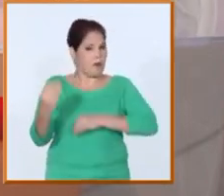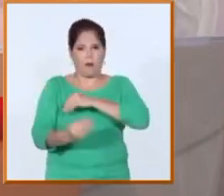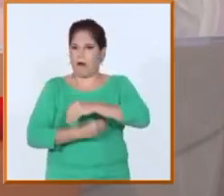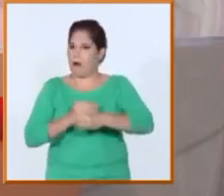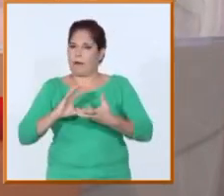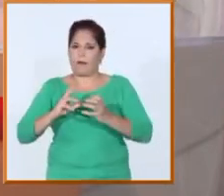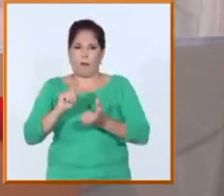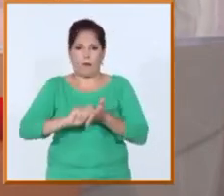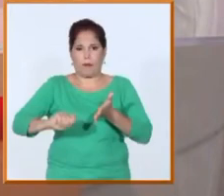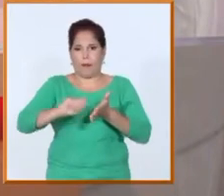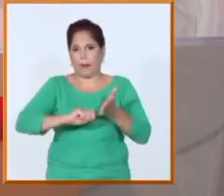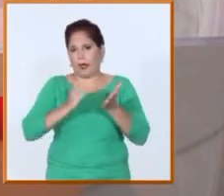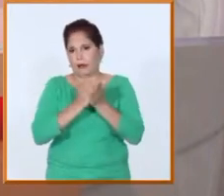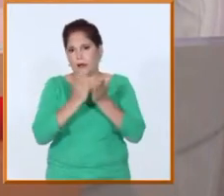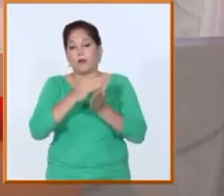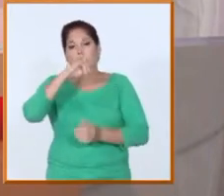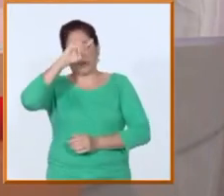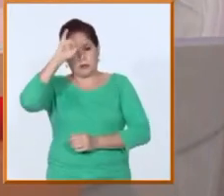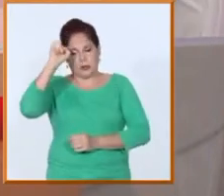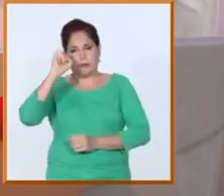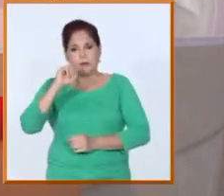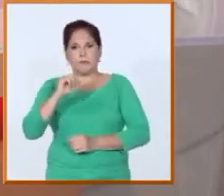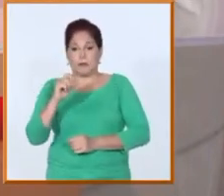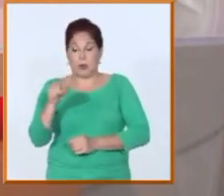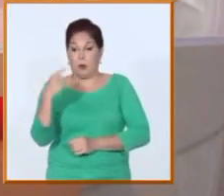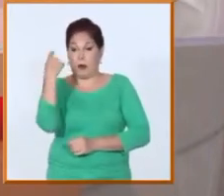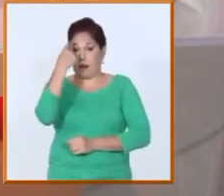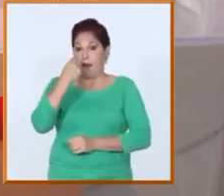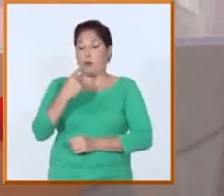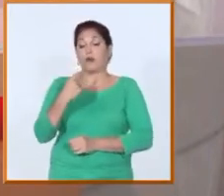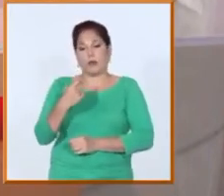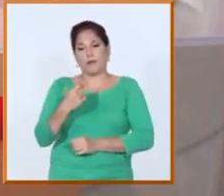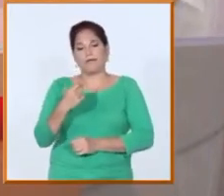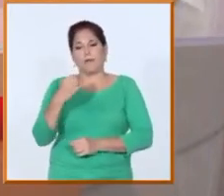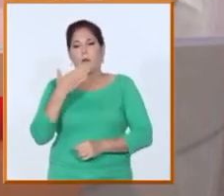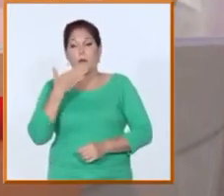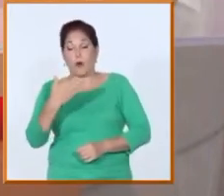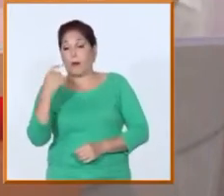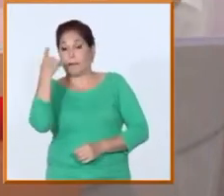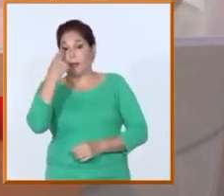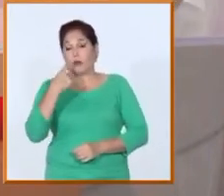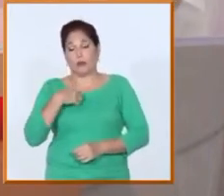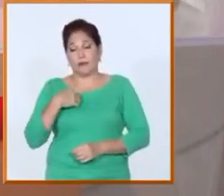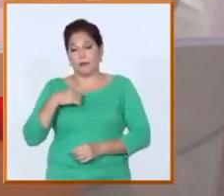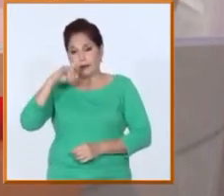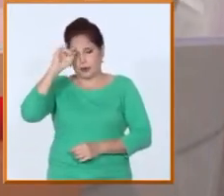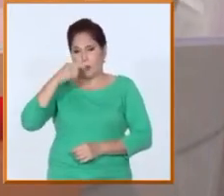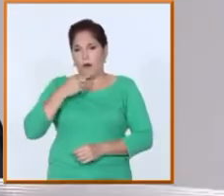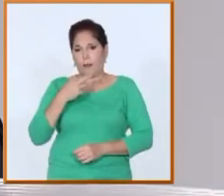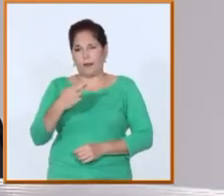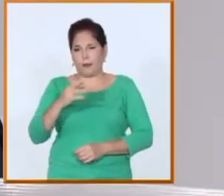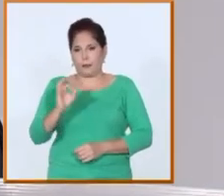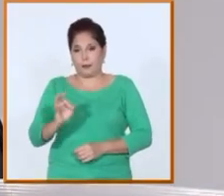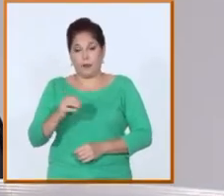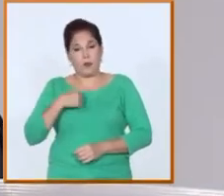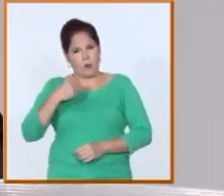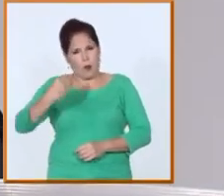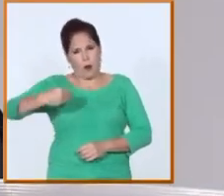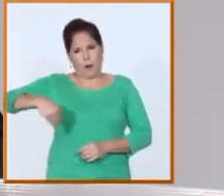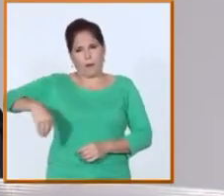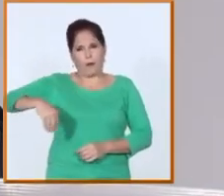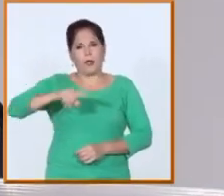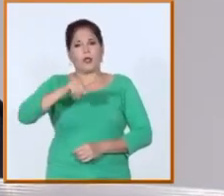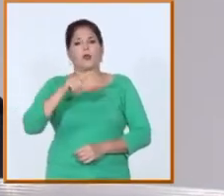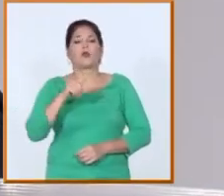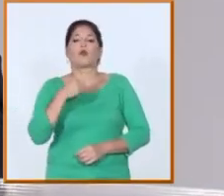Sí, sí, yo, esa es una buena pregunta, Randy, yo me alegro que tú la hagas en este momento. Voy a aprovechar que mencionaste